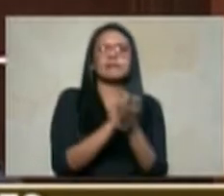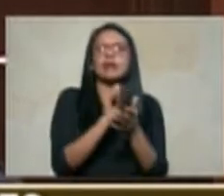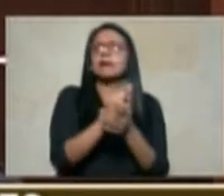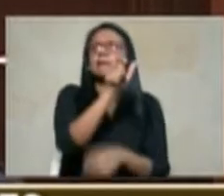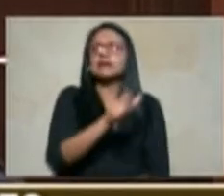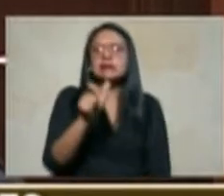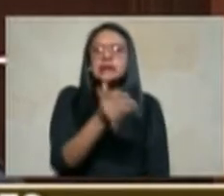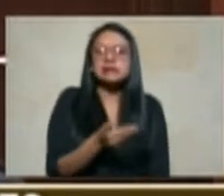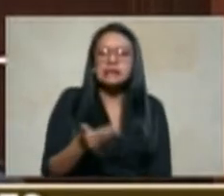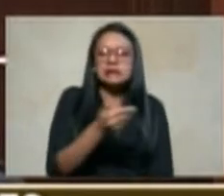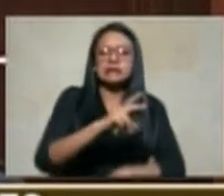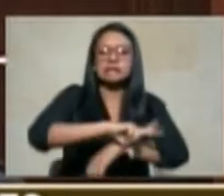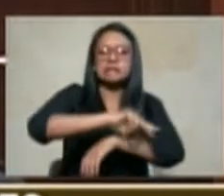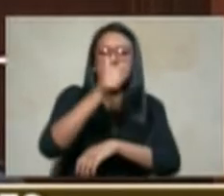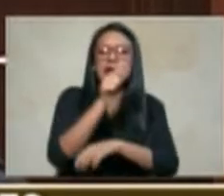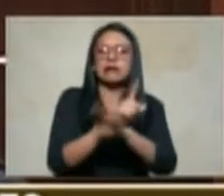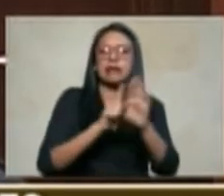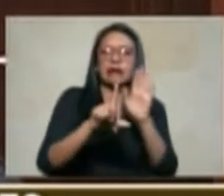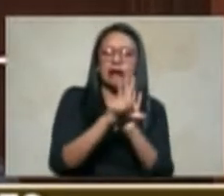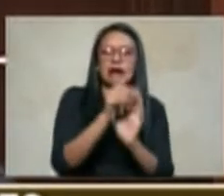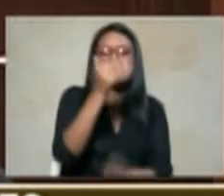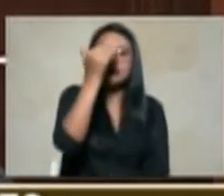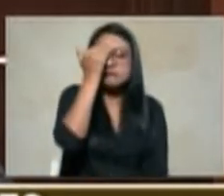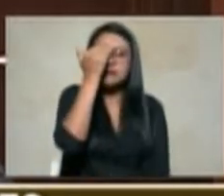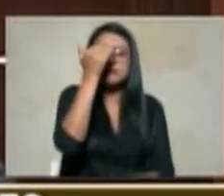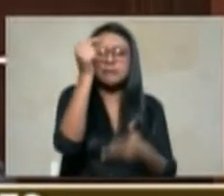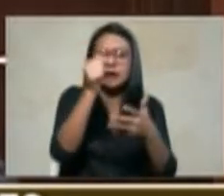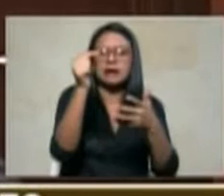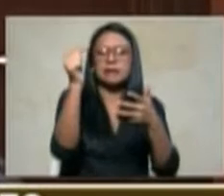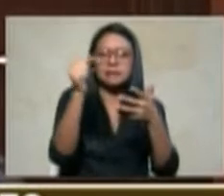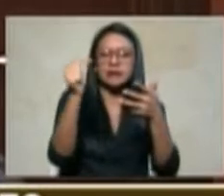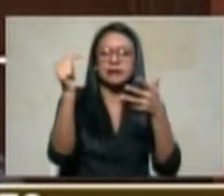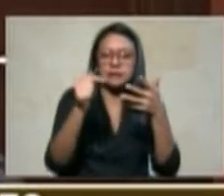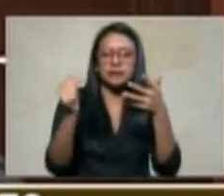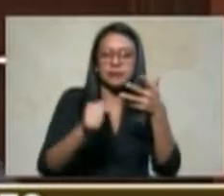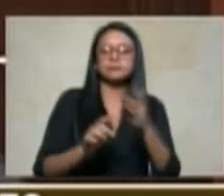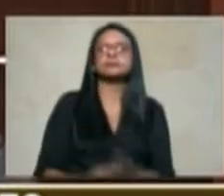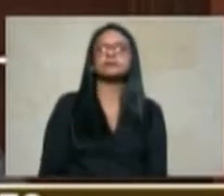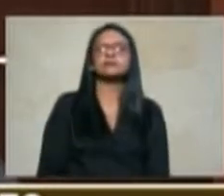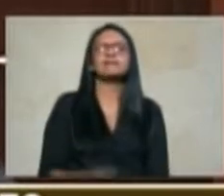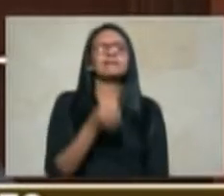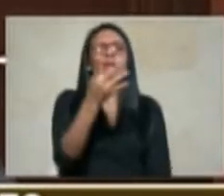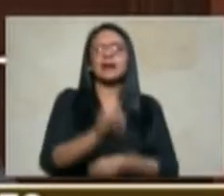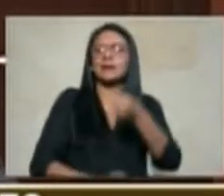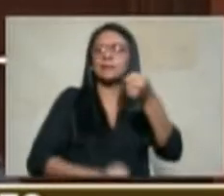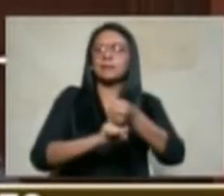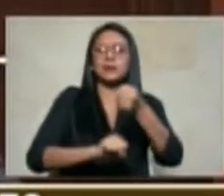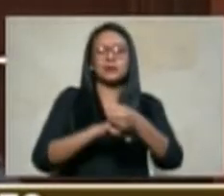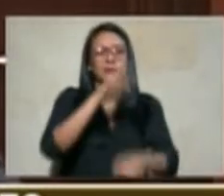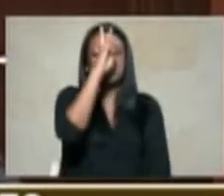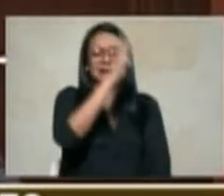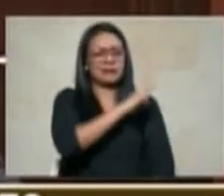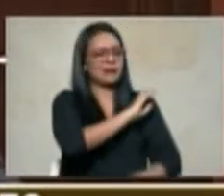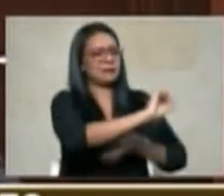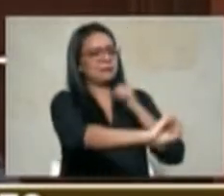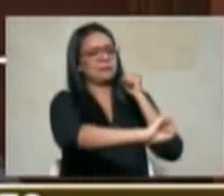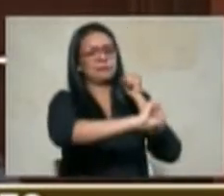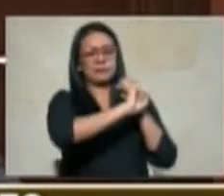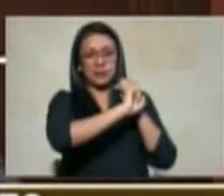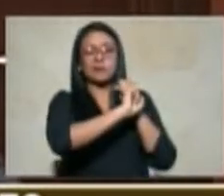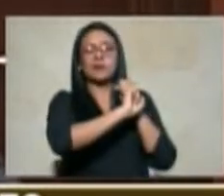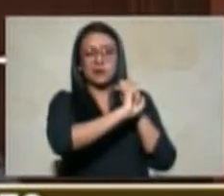etcétera etcétera se cuenta con todo el apoyo de la fuerza pública pero también se cuenta con